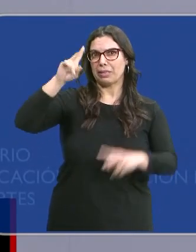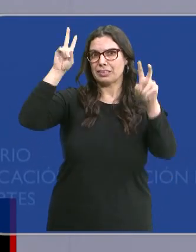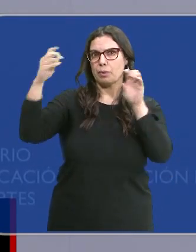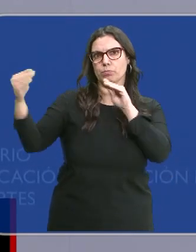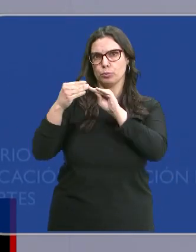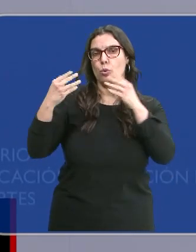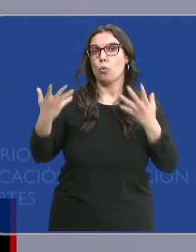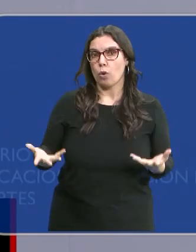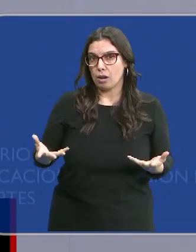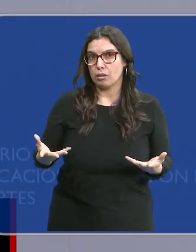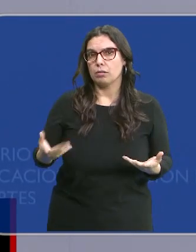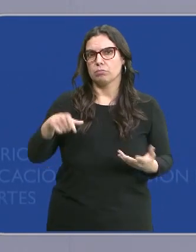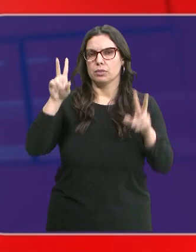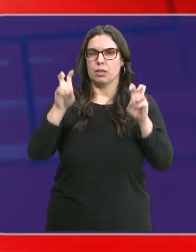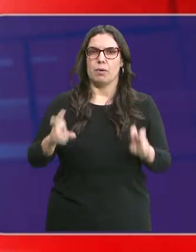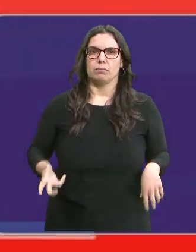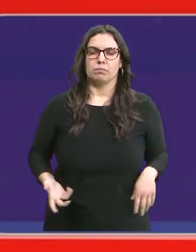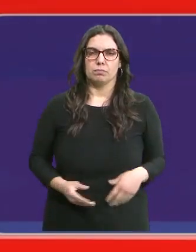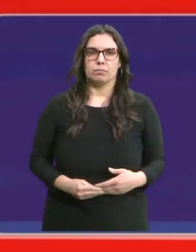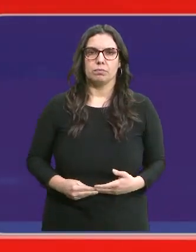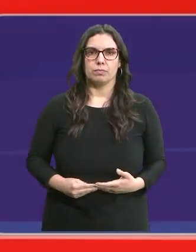es este asunto.